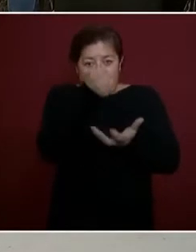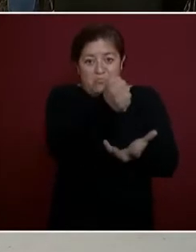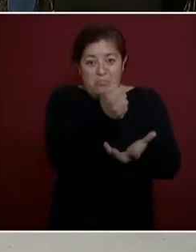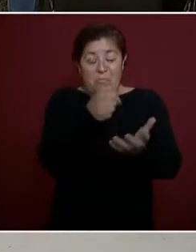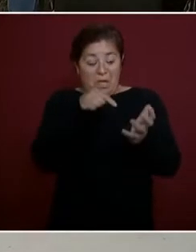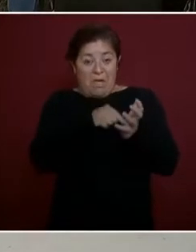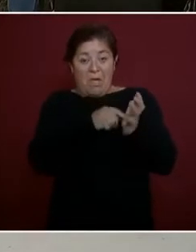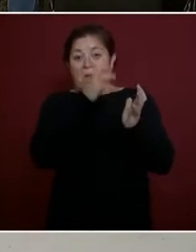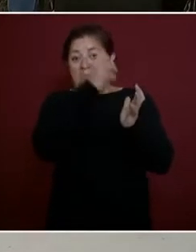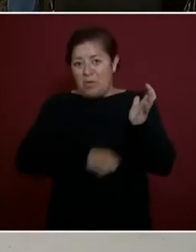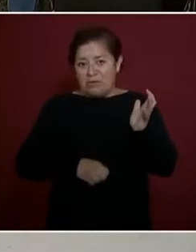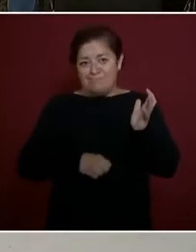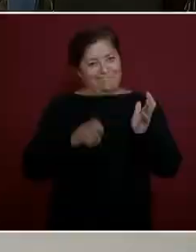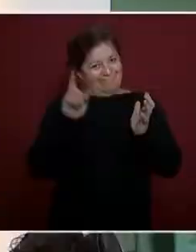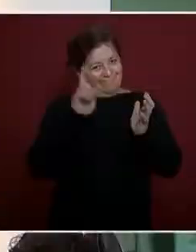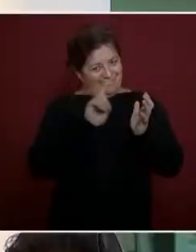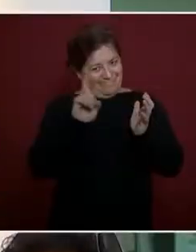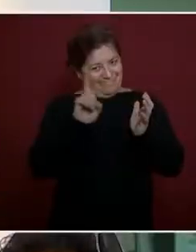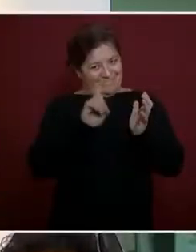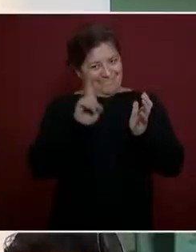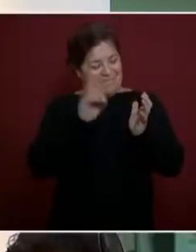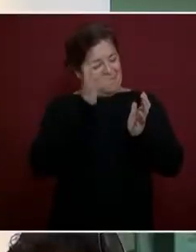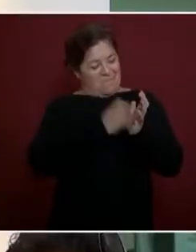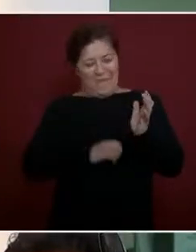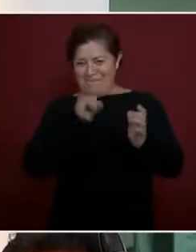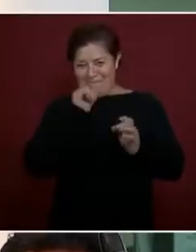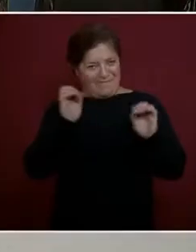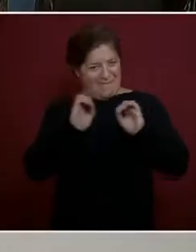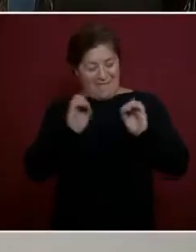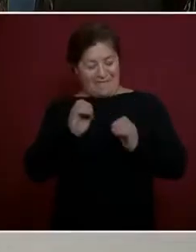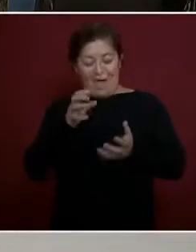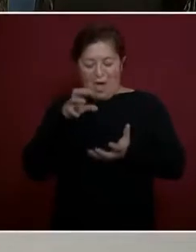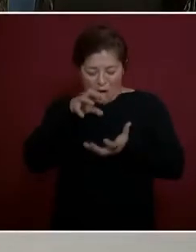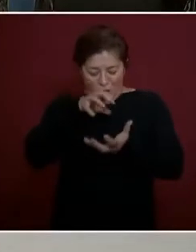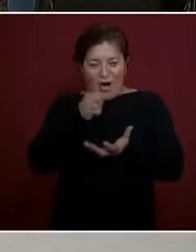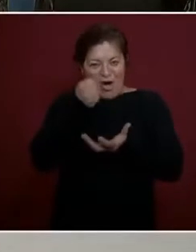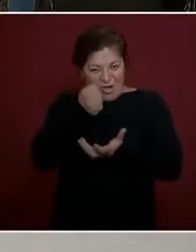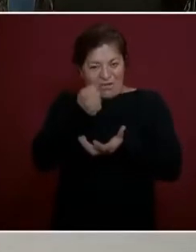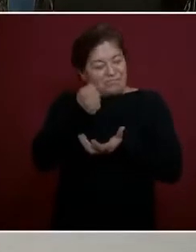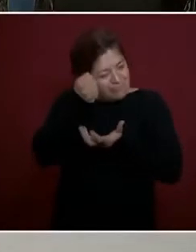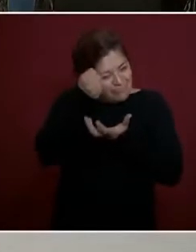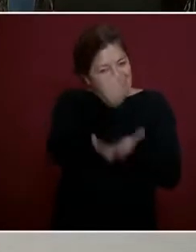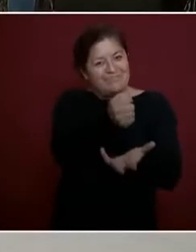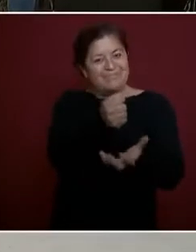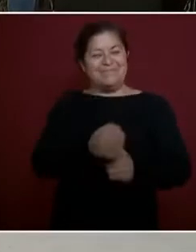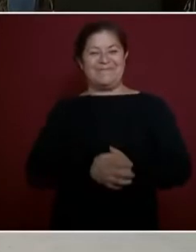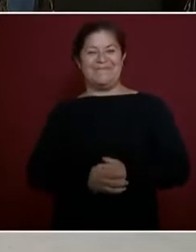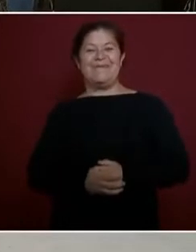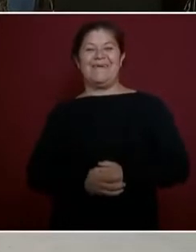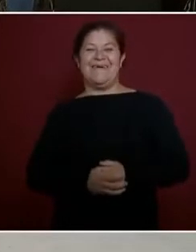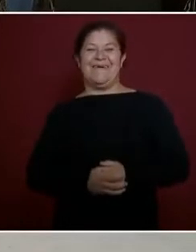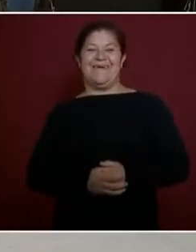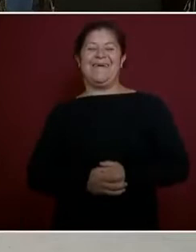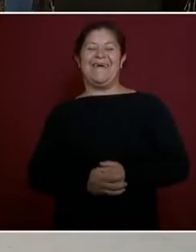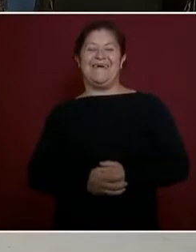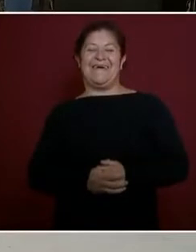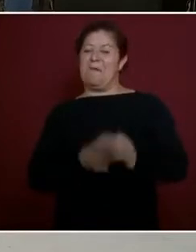moche, no con piquete de ojo.